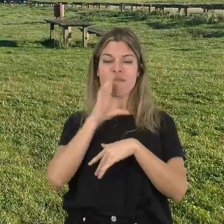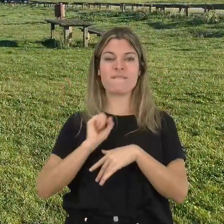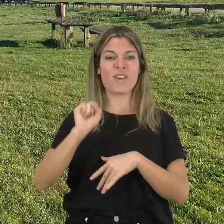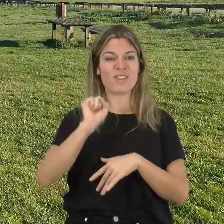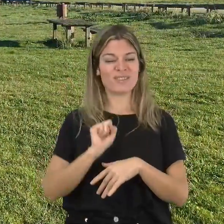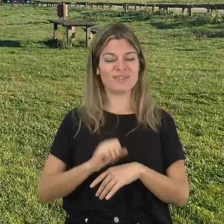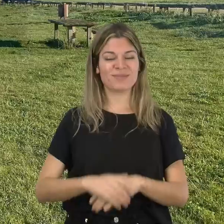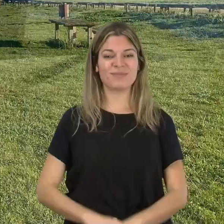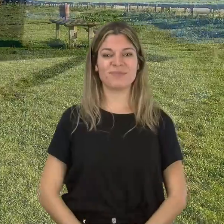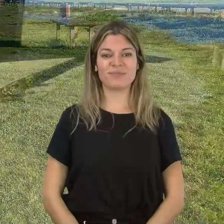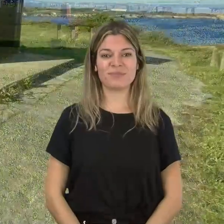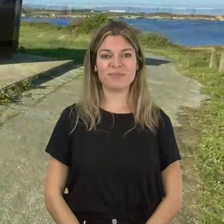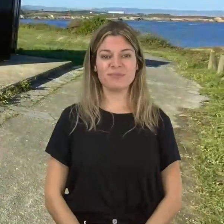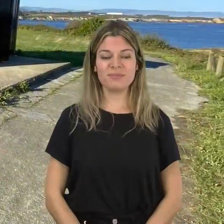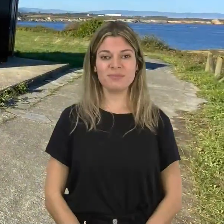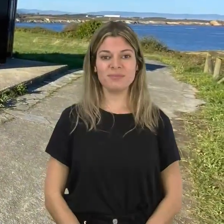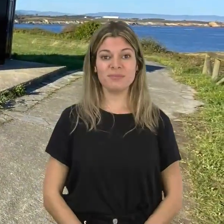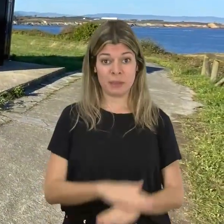Cantábrico.